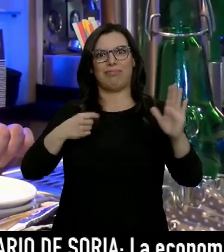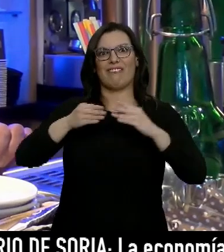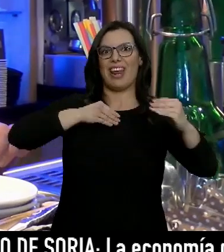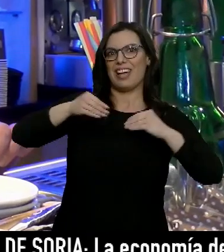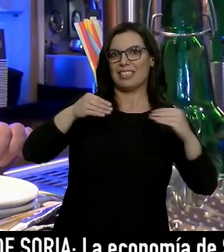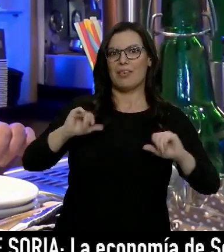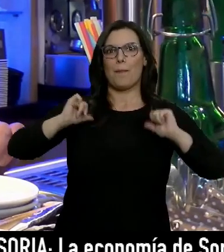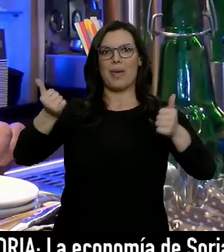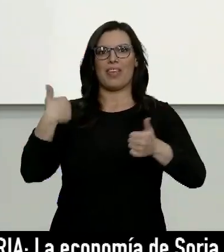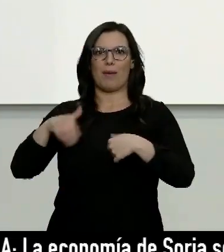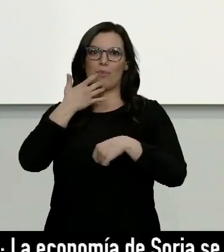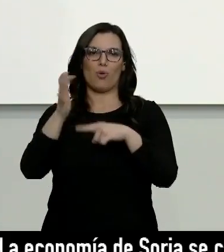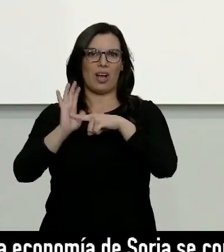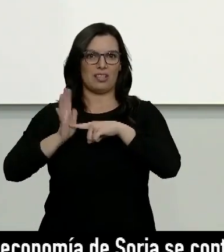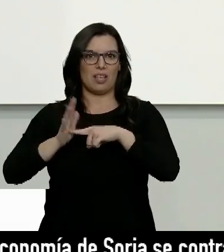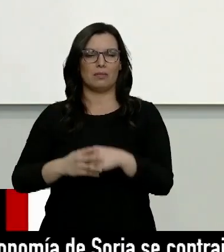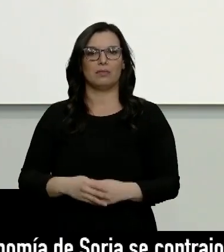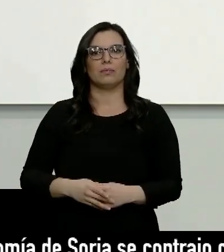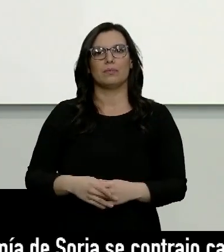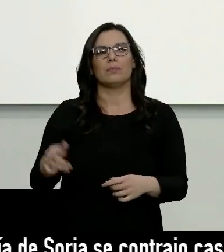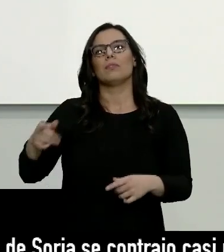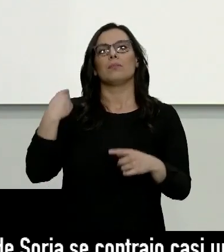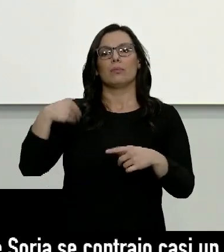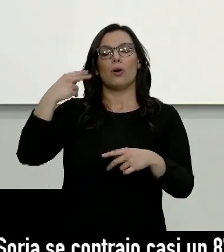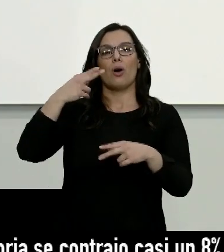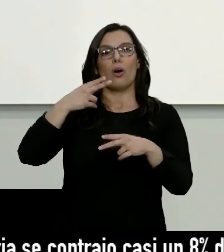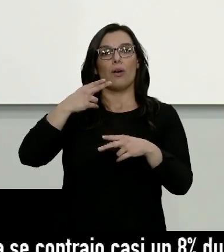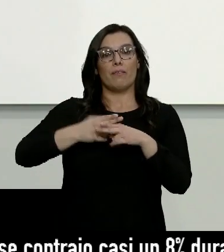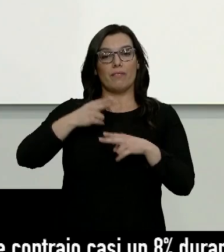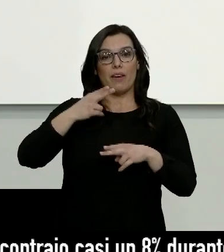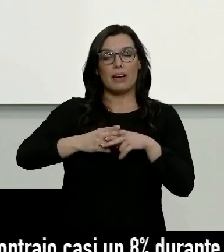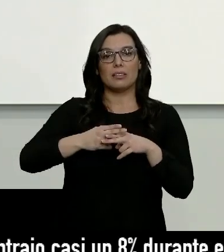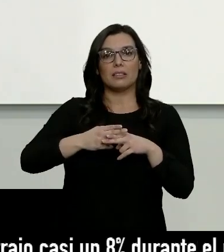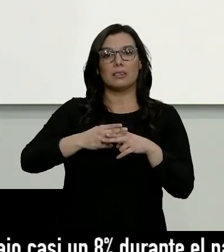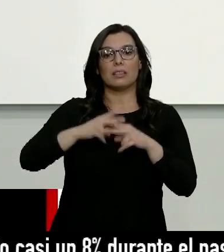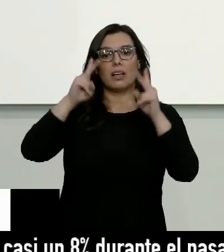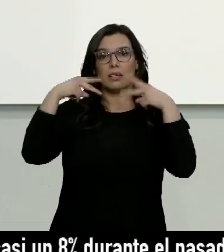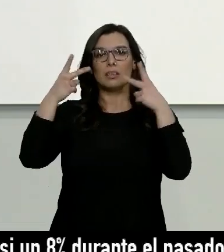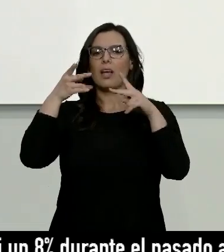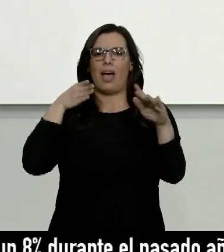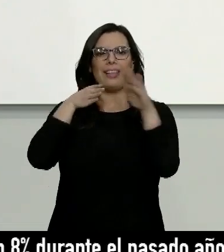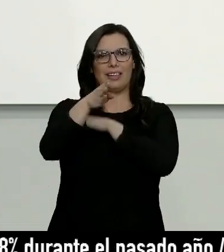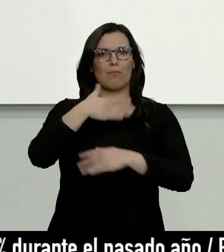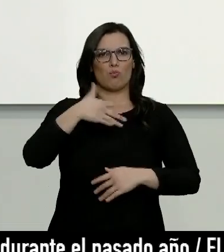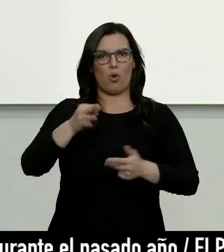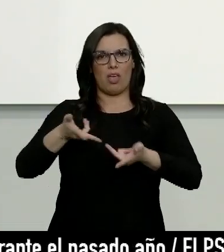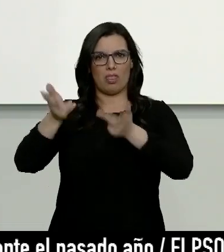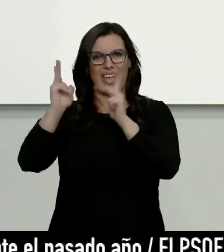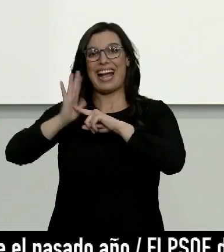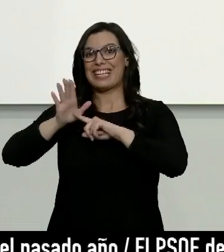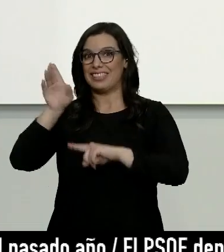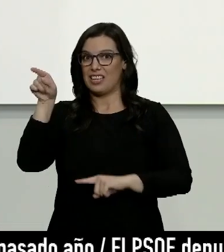empezado a hacerlo Castilla-La Mancha. Se abren el interior de la hostelería y la restauración, dentro,